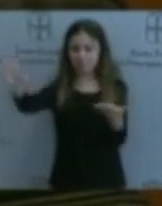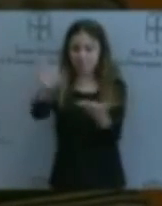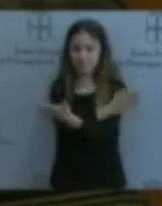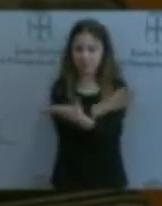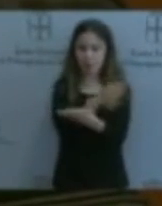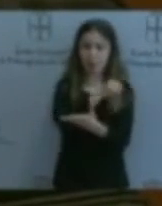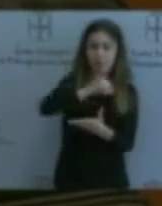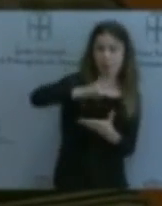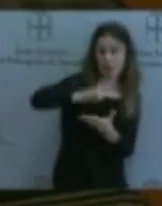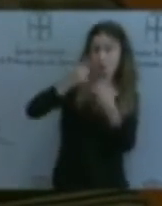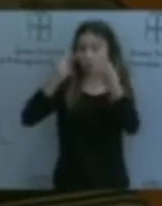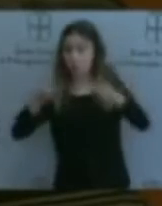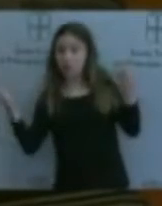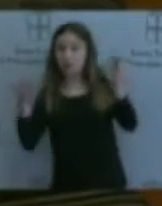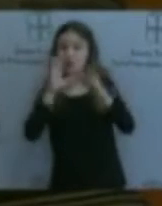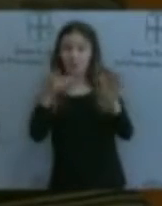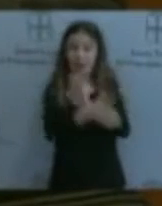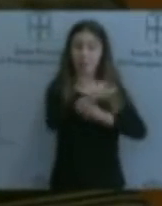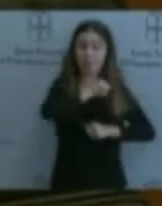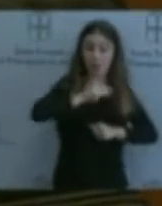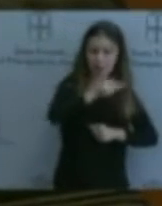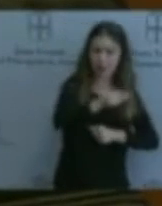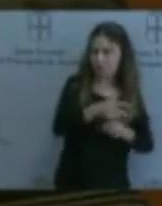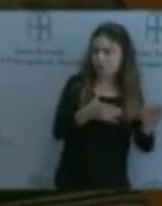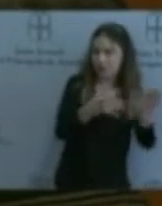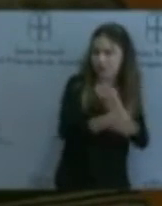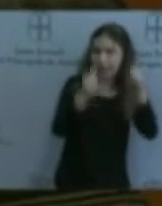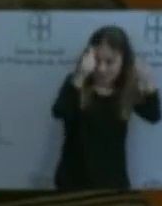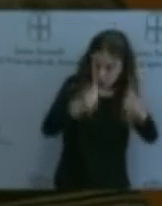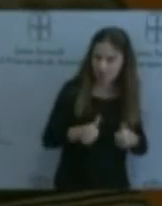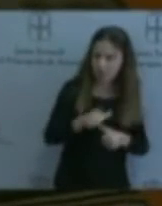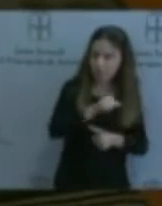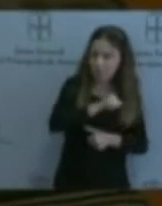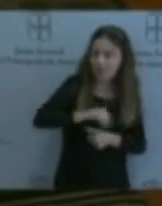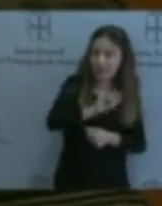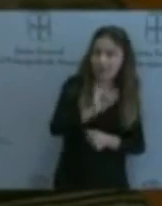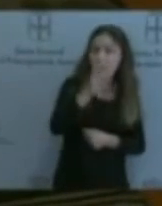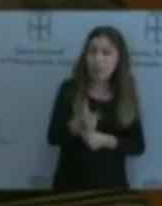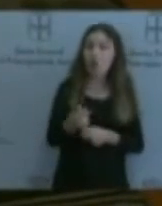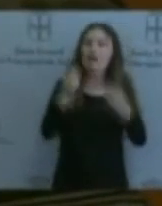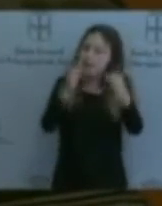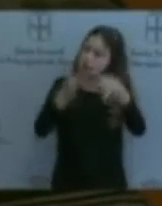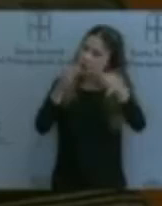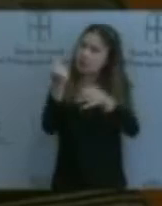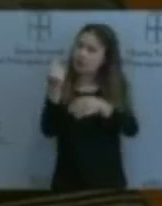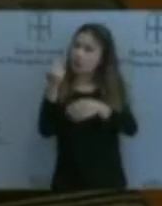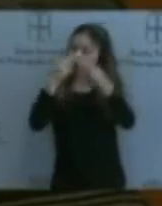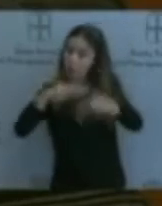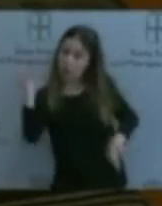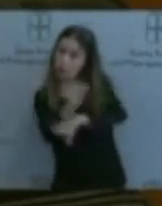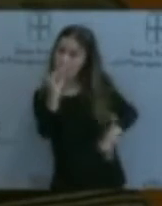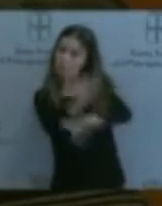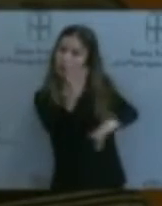empresas privadas, efectivamente, de titularidad privada, pero que reciben permanentemente dinero público, pues mire, yo ahí la línea la veo muy poco